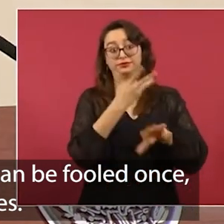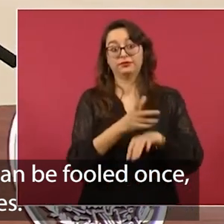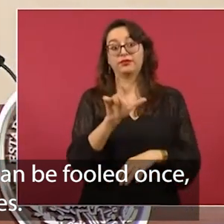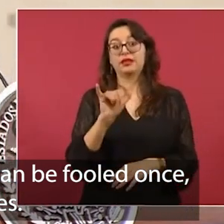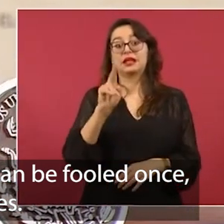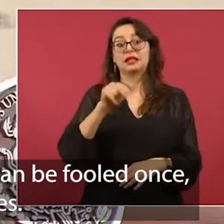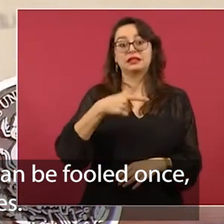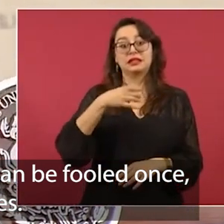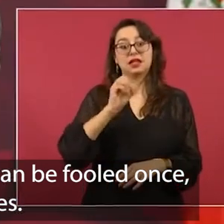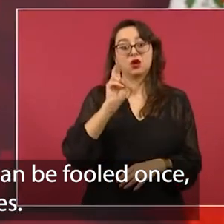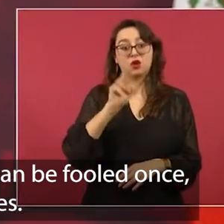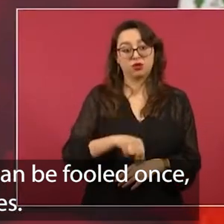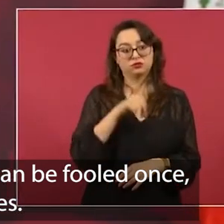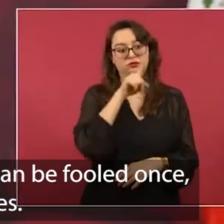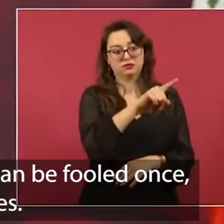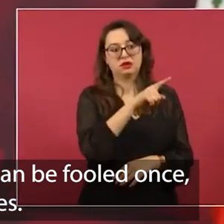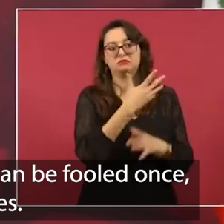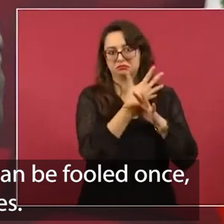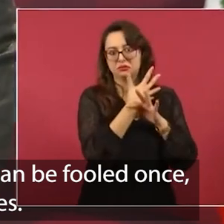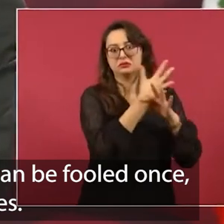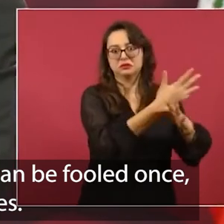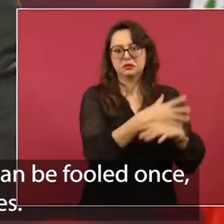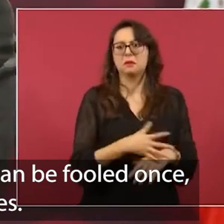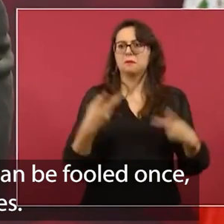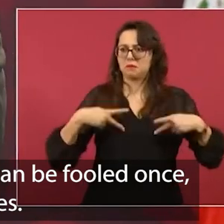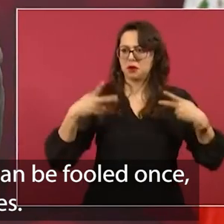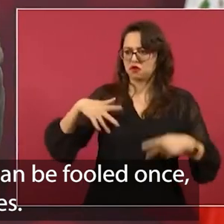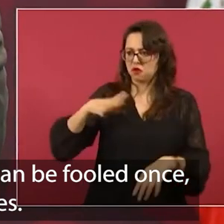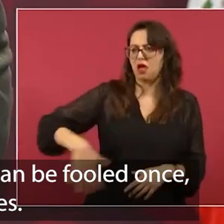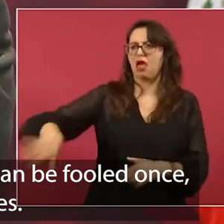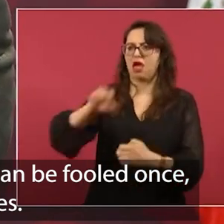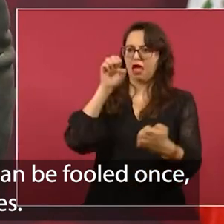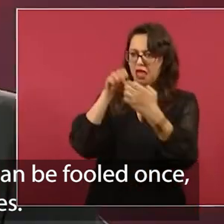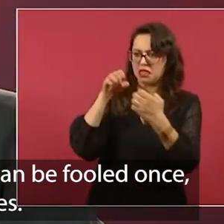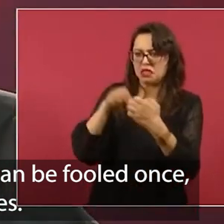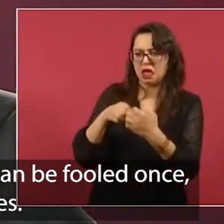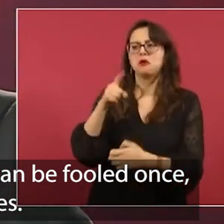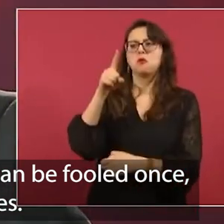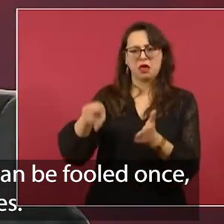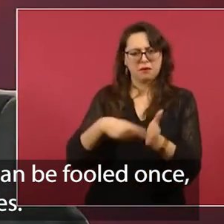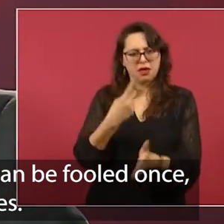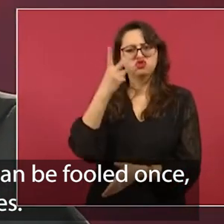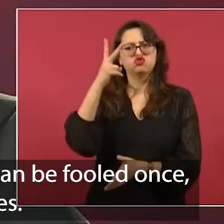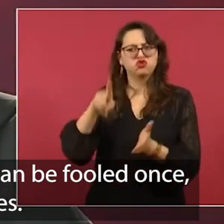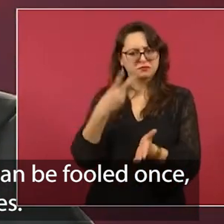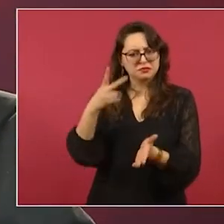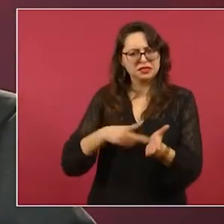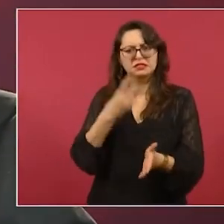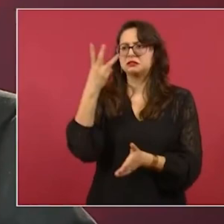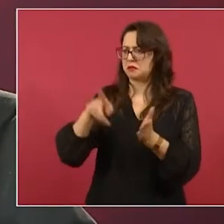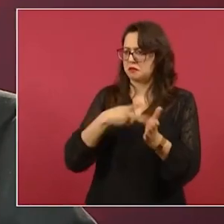pueblo se le puede engañar una vez, dos veces, pero no se le puede engañar toda la vida.